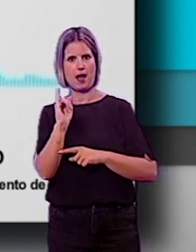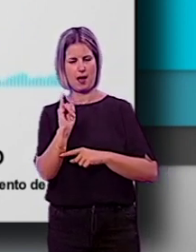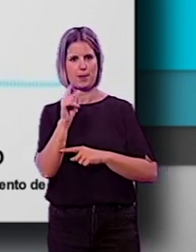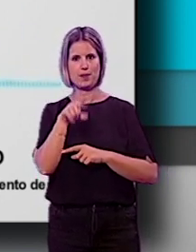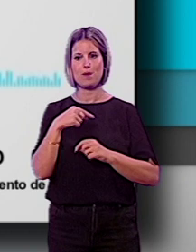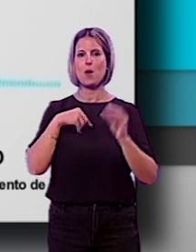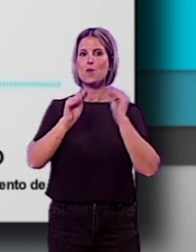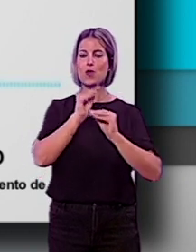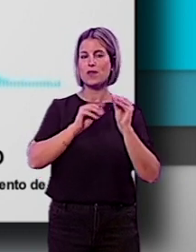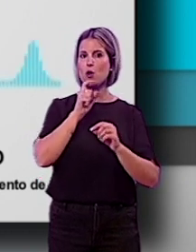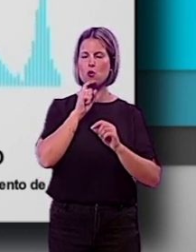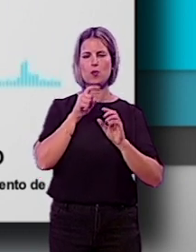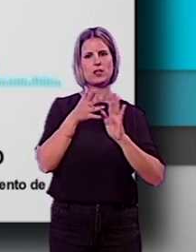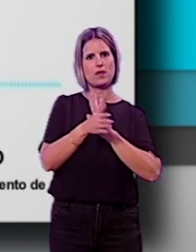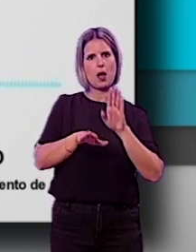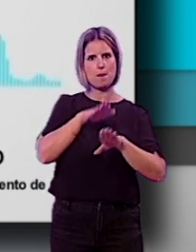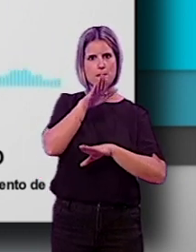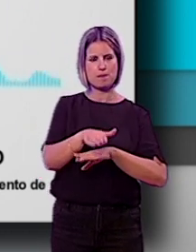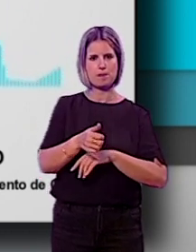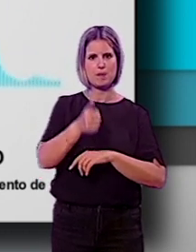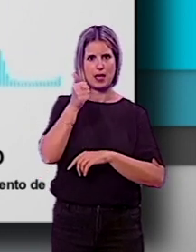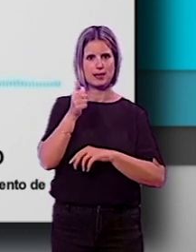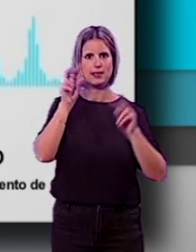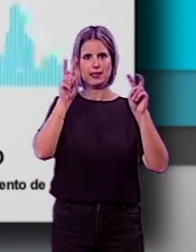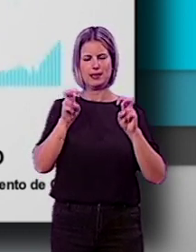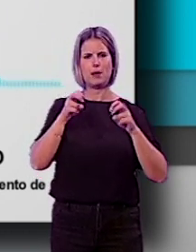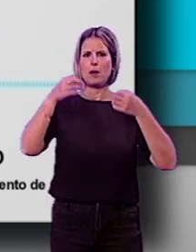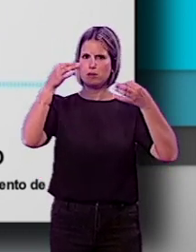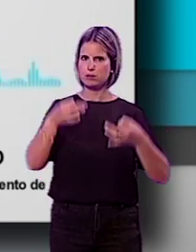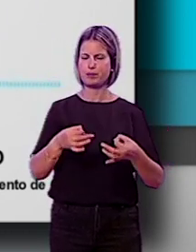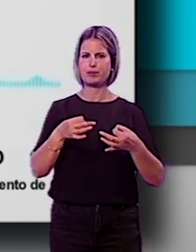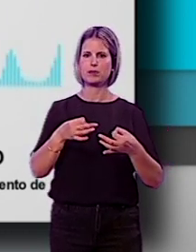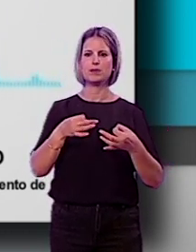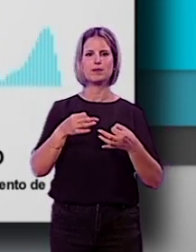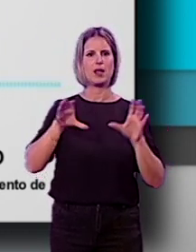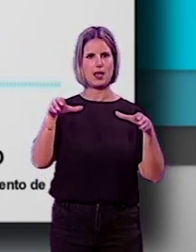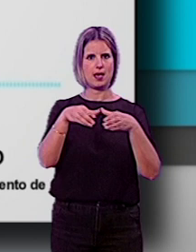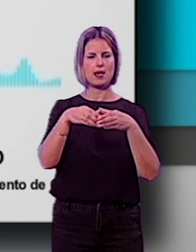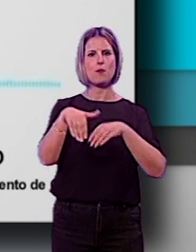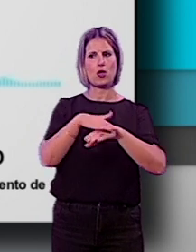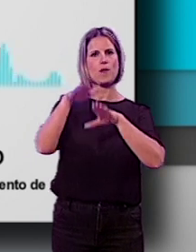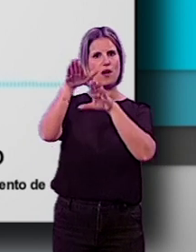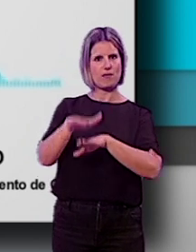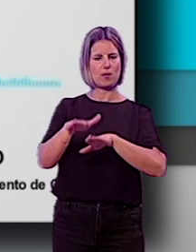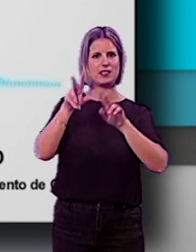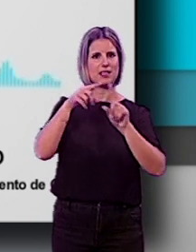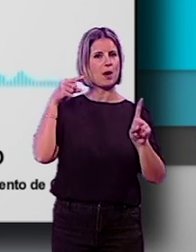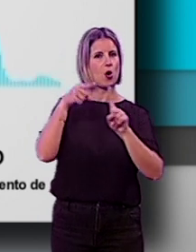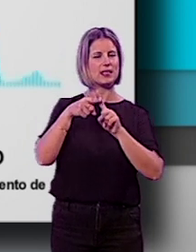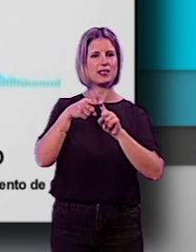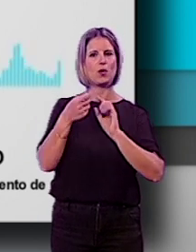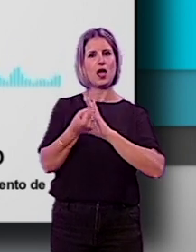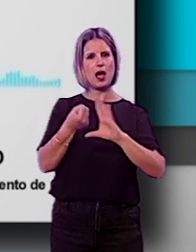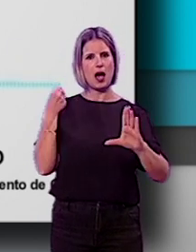Esta modificación es un paso más en la firme apuesta que tiene este equipo de gobierno por la mejora de la